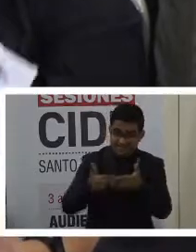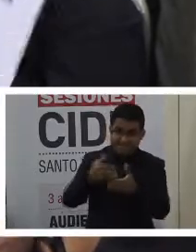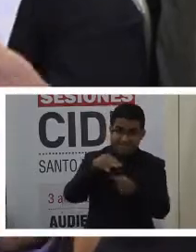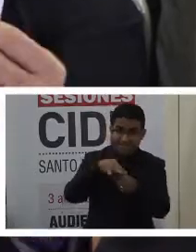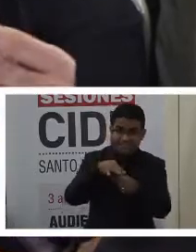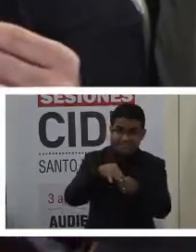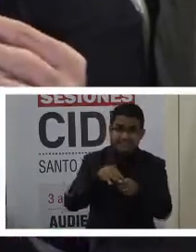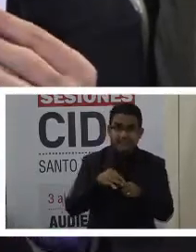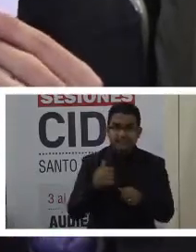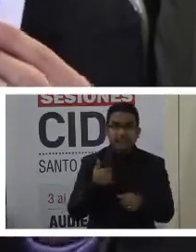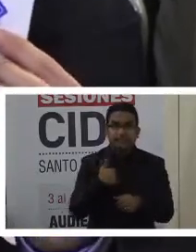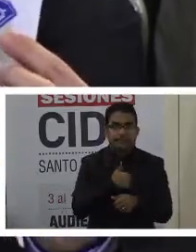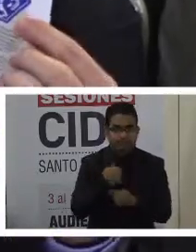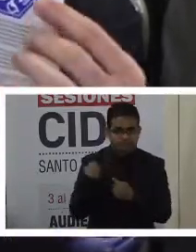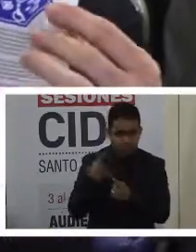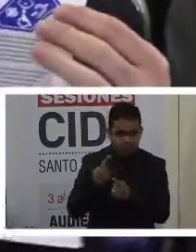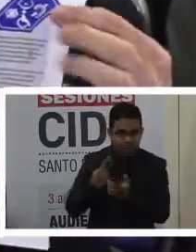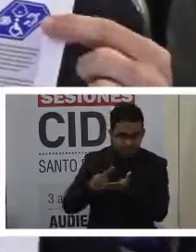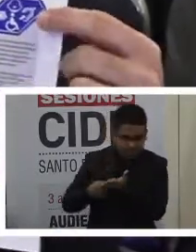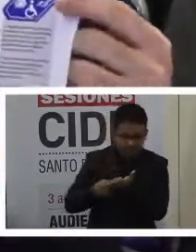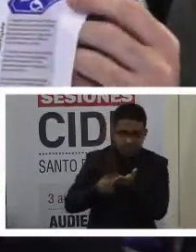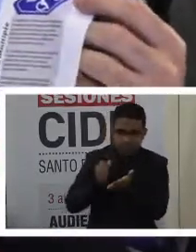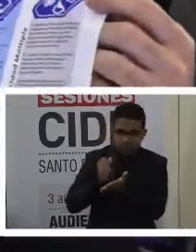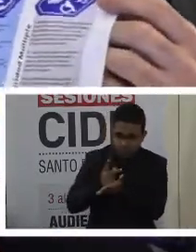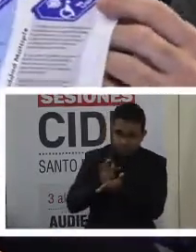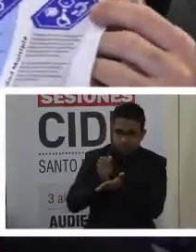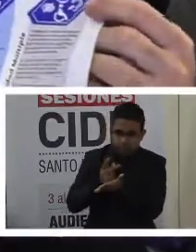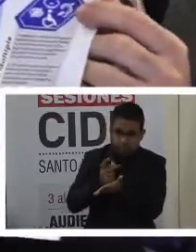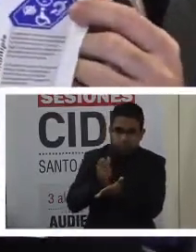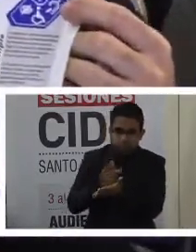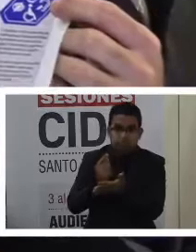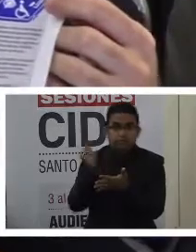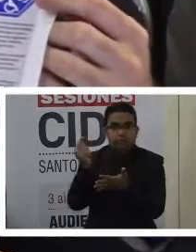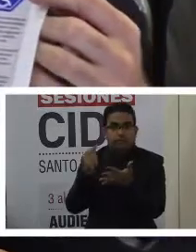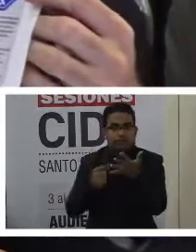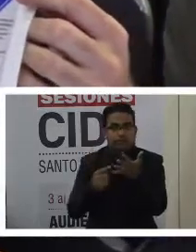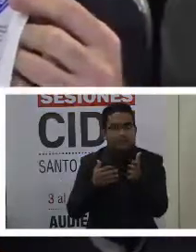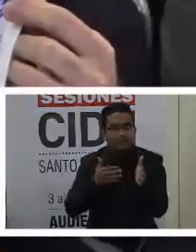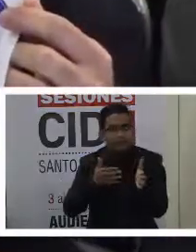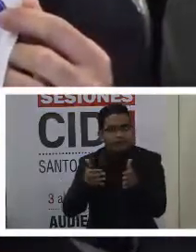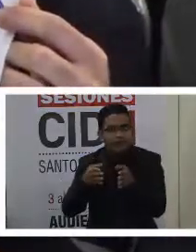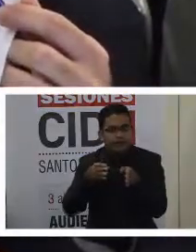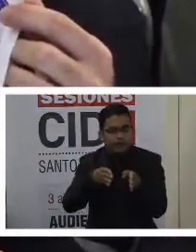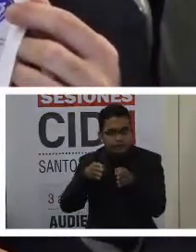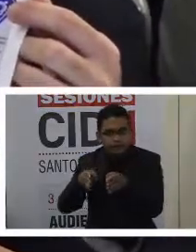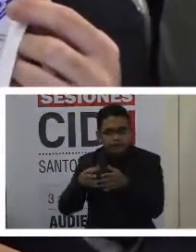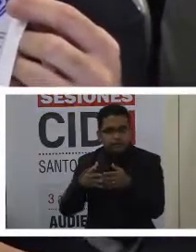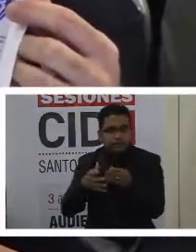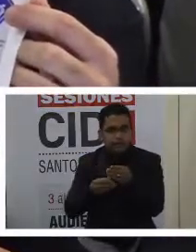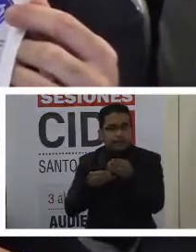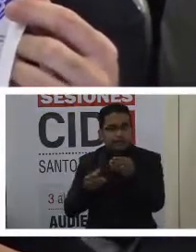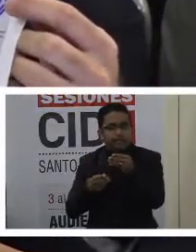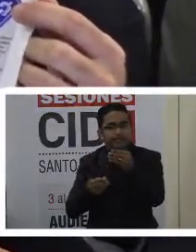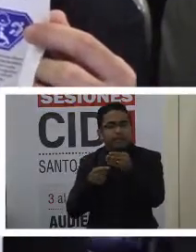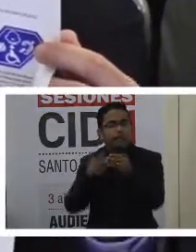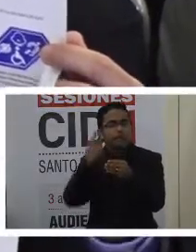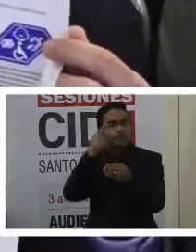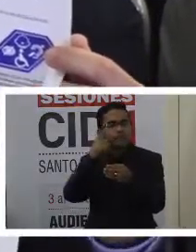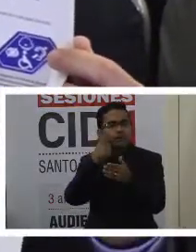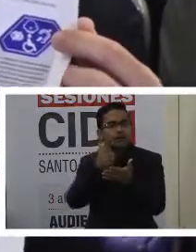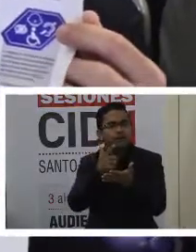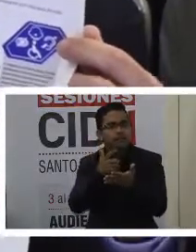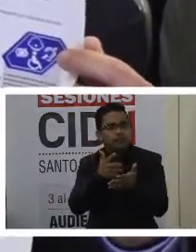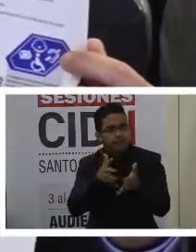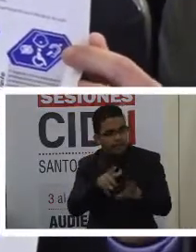se han aprobado un conjunto de medidas adicionales para asegurar el